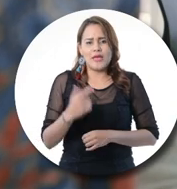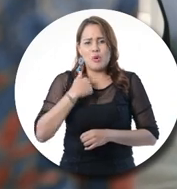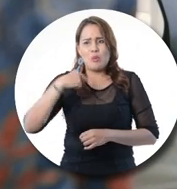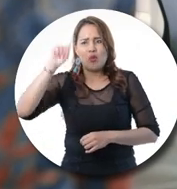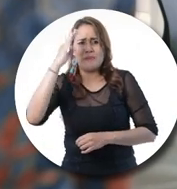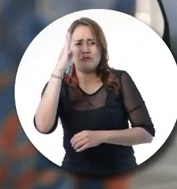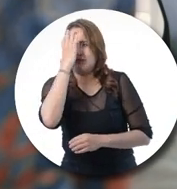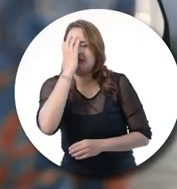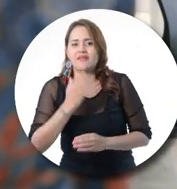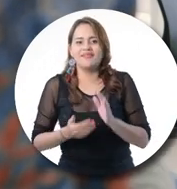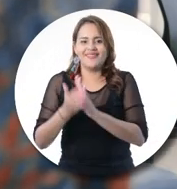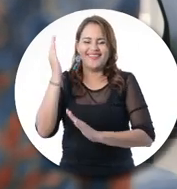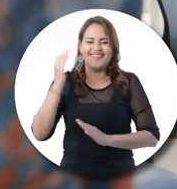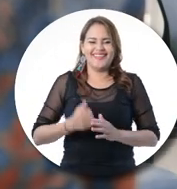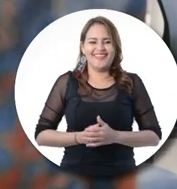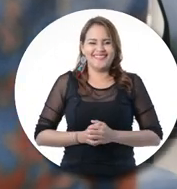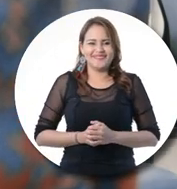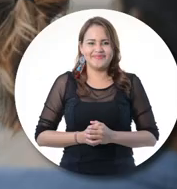And where is the bathroom please?